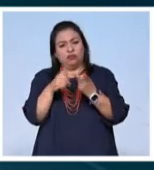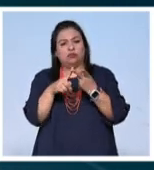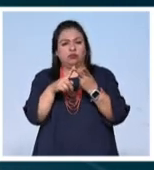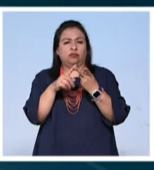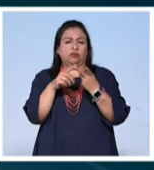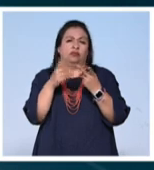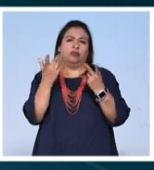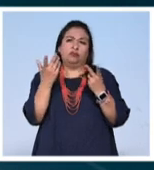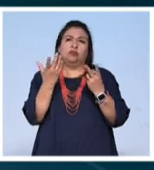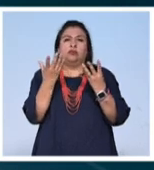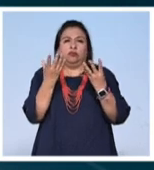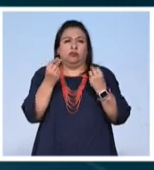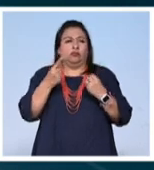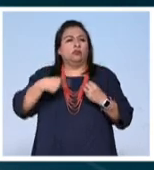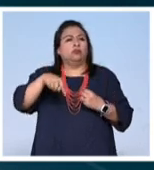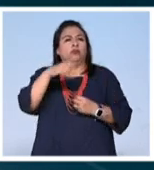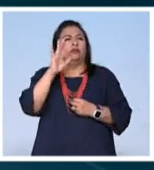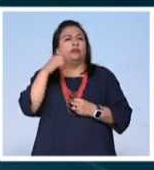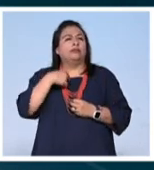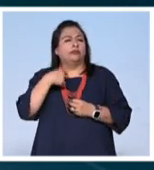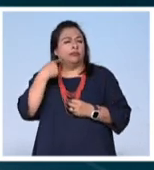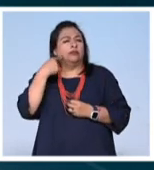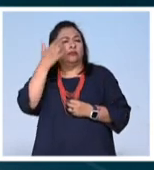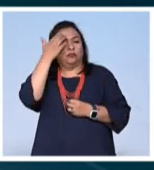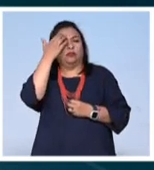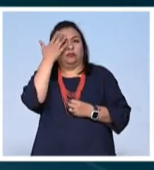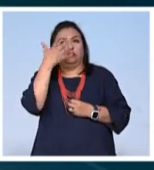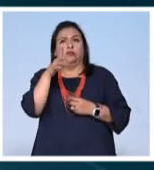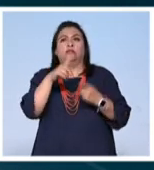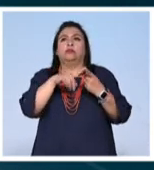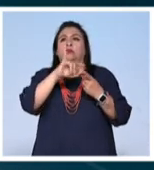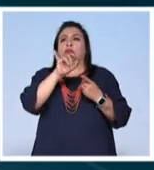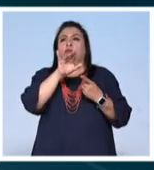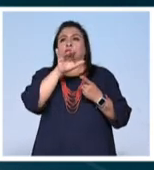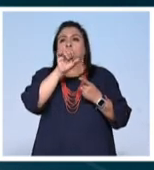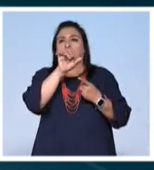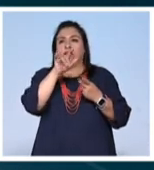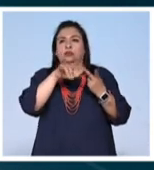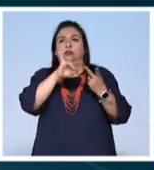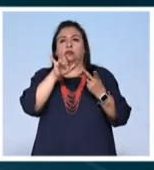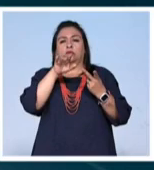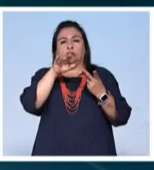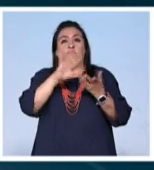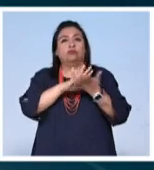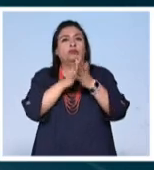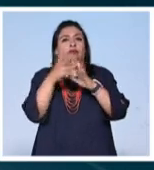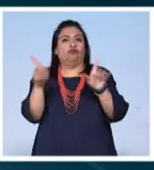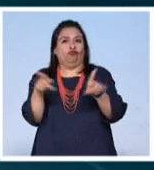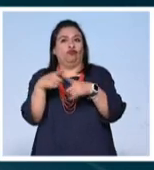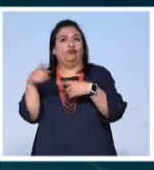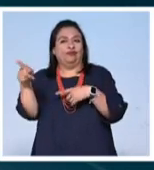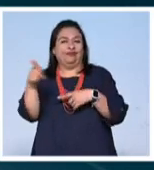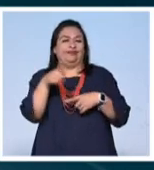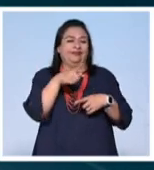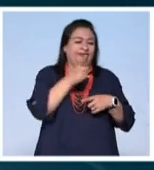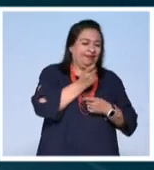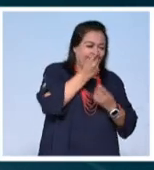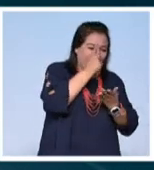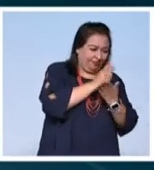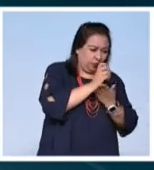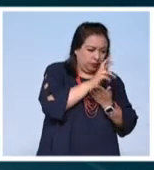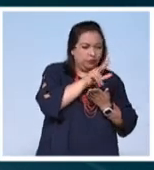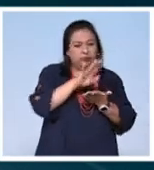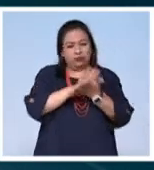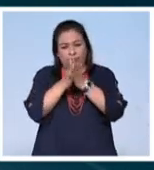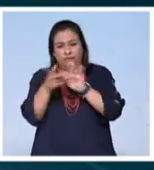que bueno, muchos de nosotros ya hemos escuchado ya que Joaquín Sarina o Jean Manuel Serrat han musicalizado sus poemas.